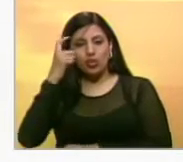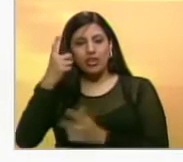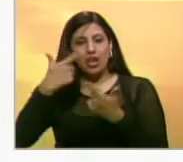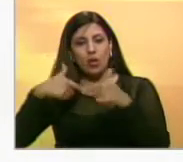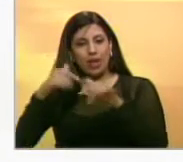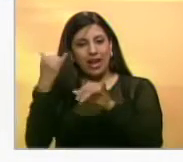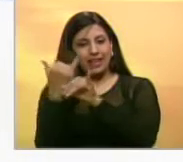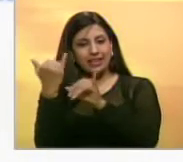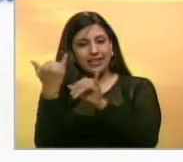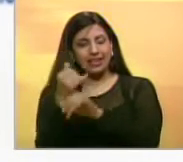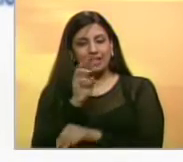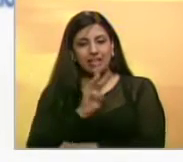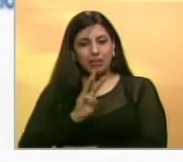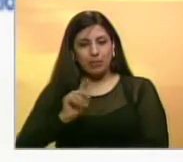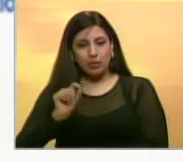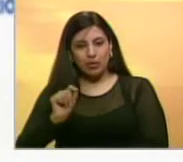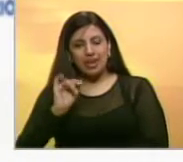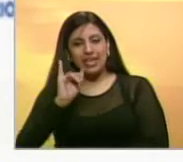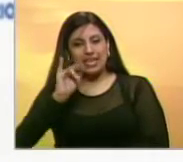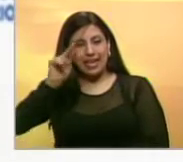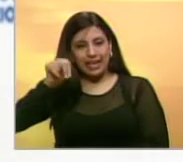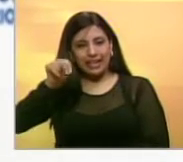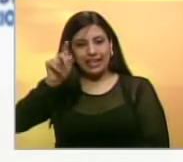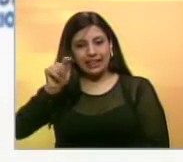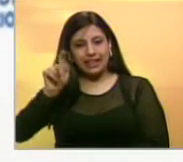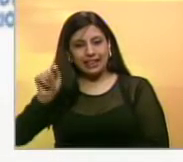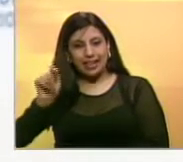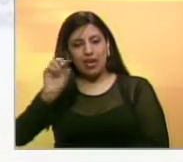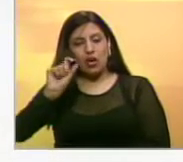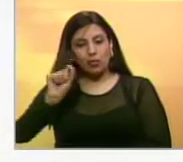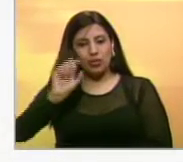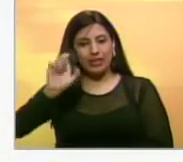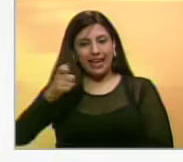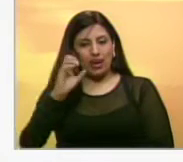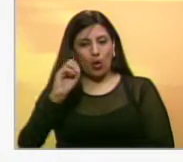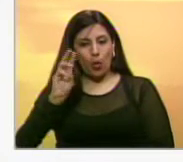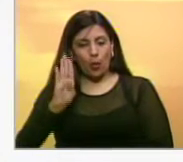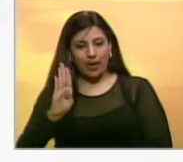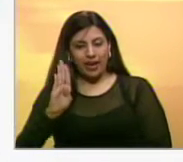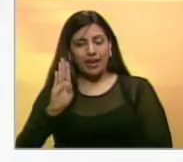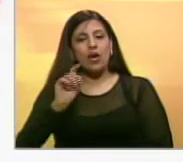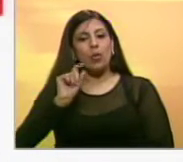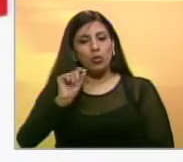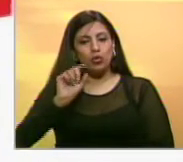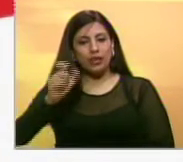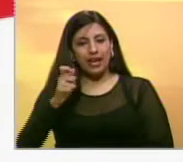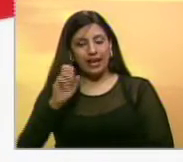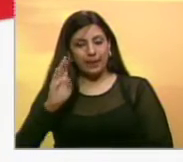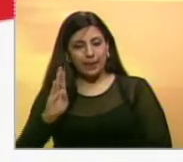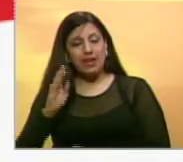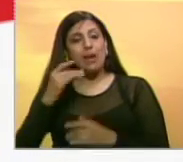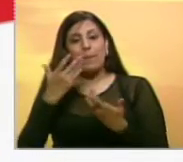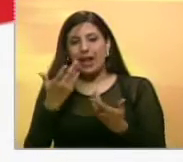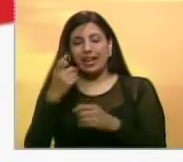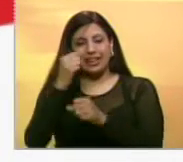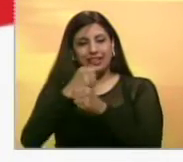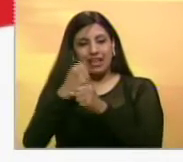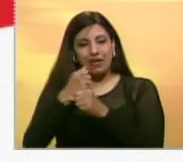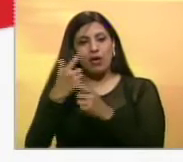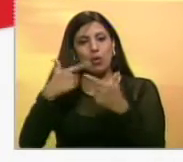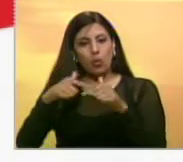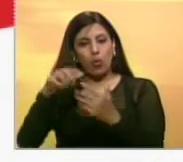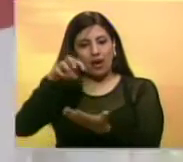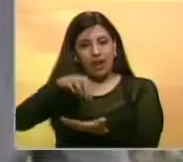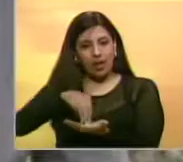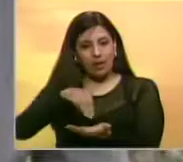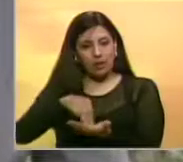portal web www.intt.gov.ve para conocer los operativos que se realizarán en el